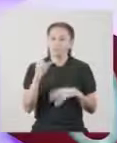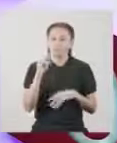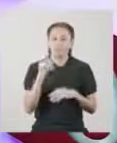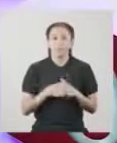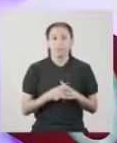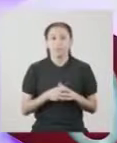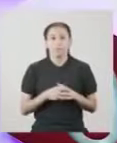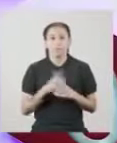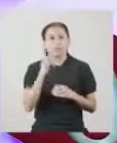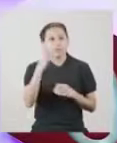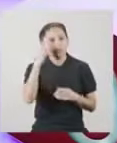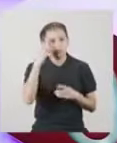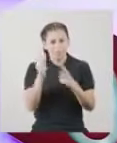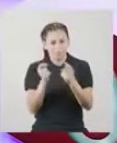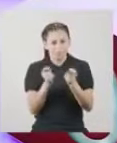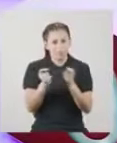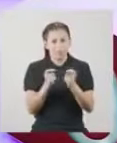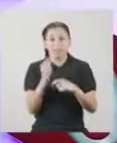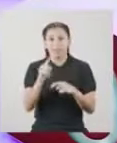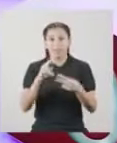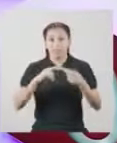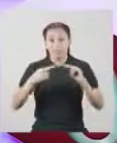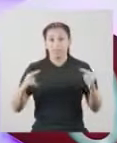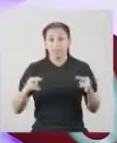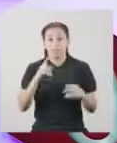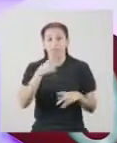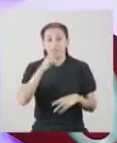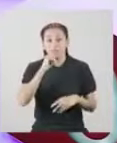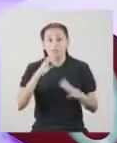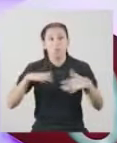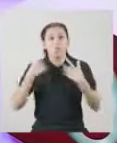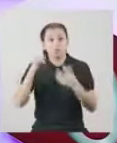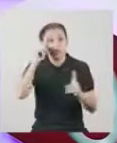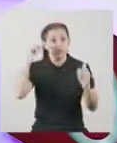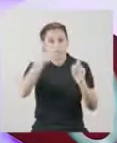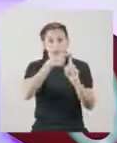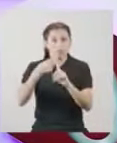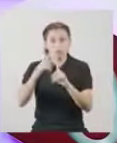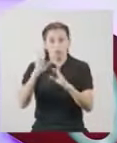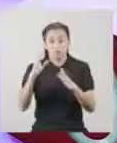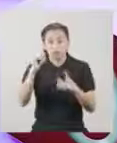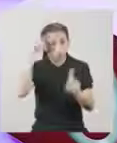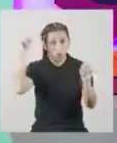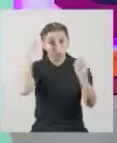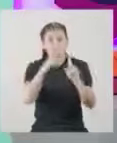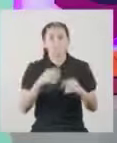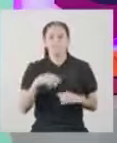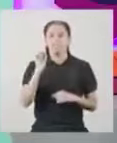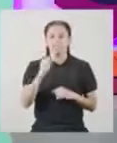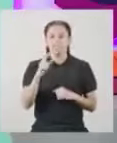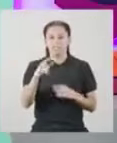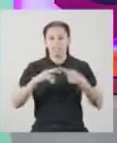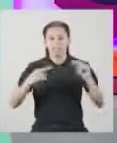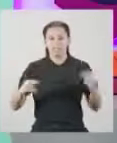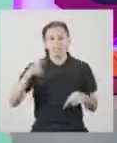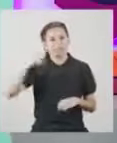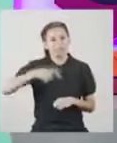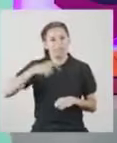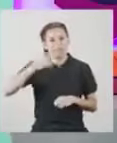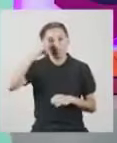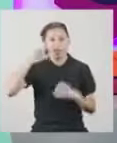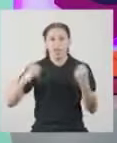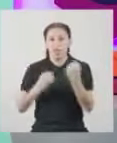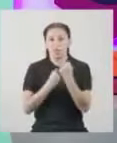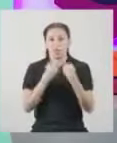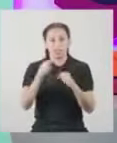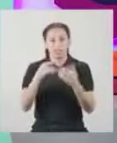Pues no. ¿Y crees que manejando estas herramientas, las chicas puedan lograr sus objetivos pescadiles? Creo que son las herramientas que